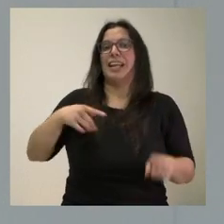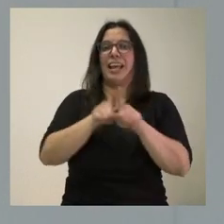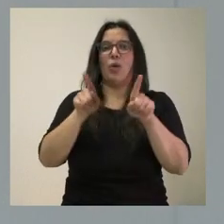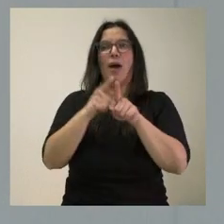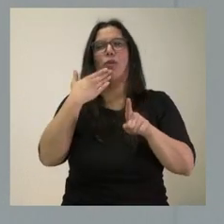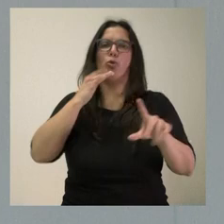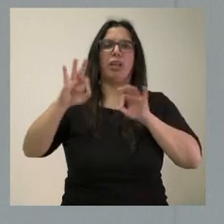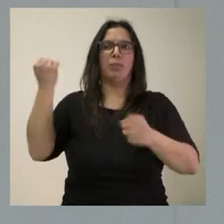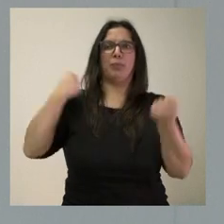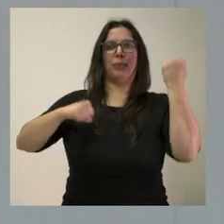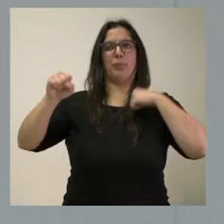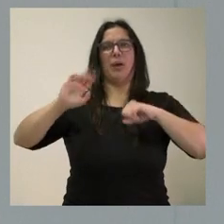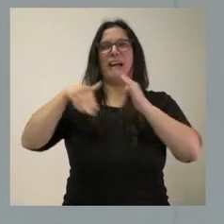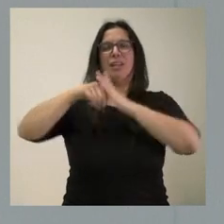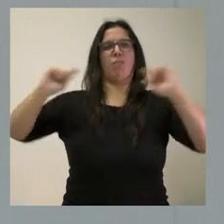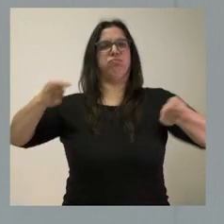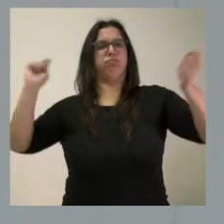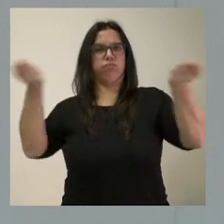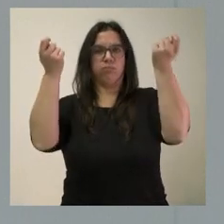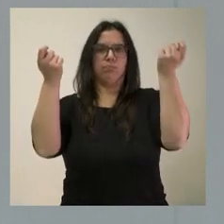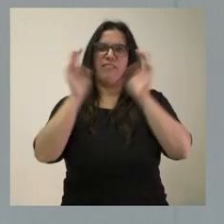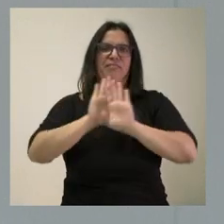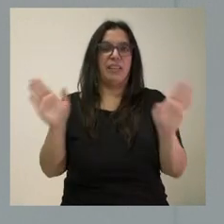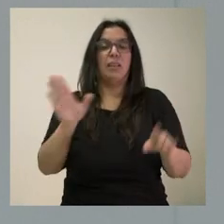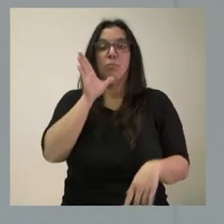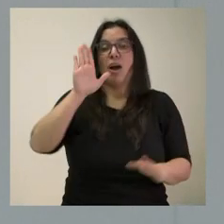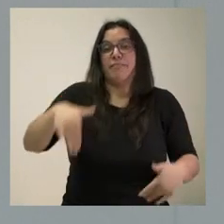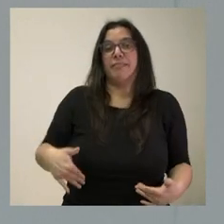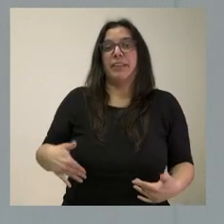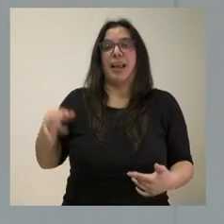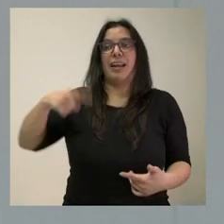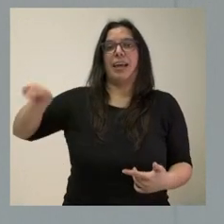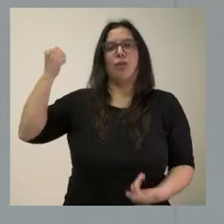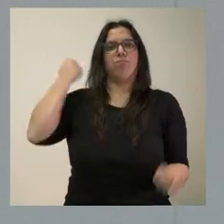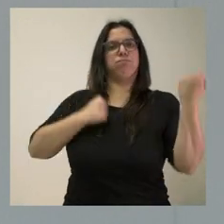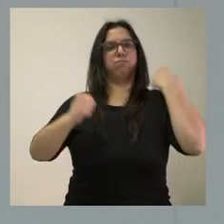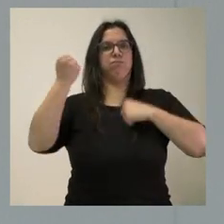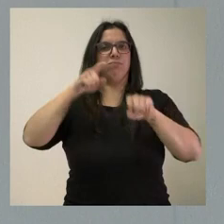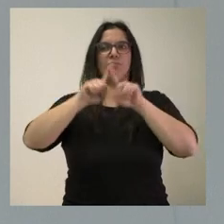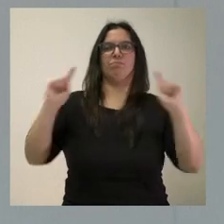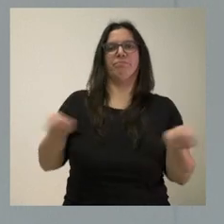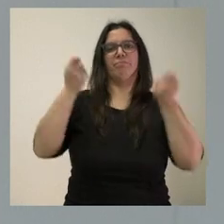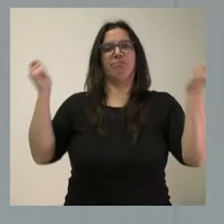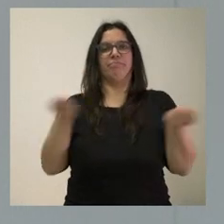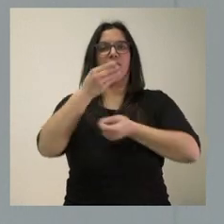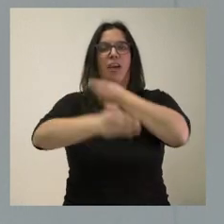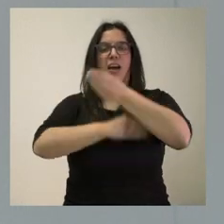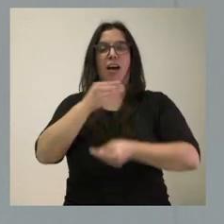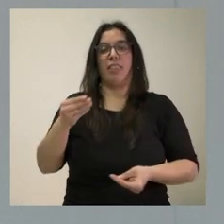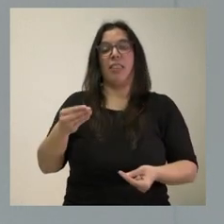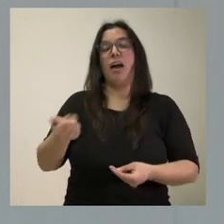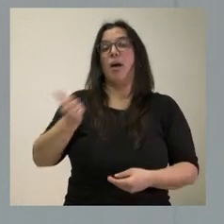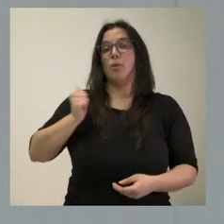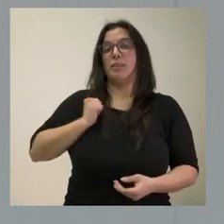a la propaganda, porque al final está sobreactuando y haciendo propaganda con todos los medios públicos